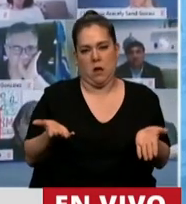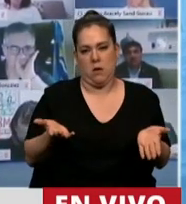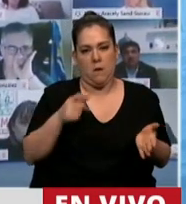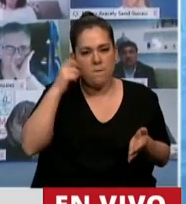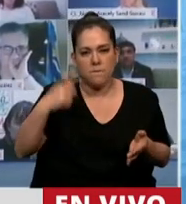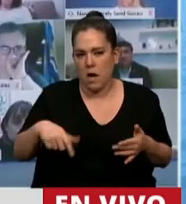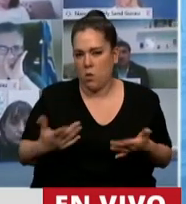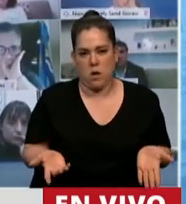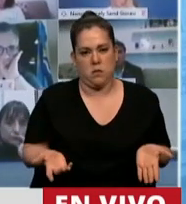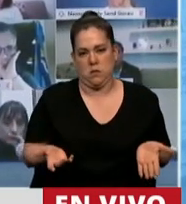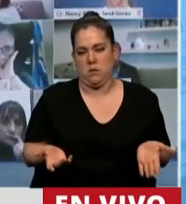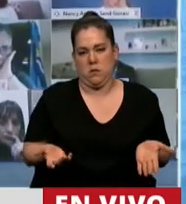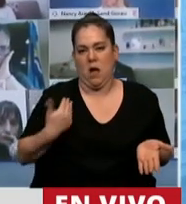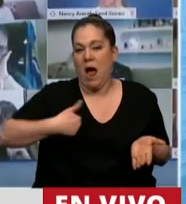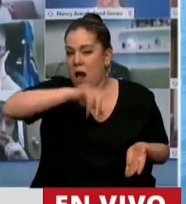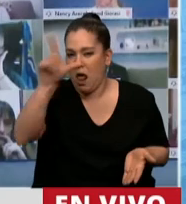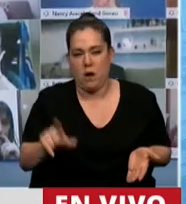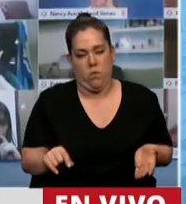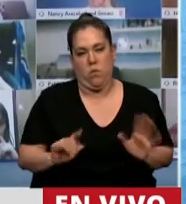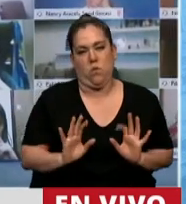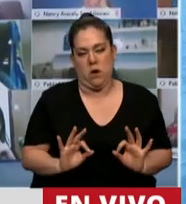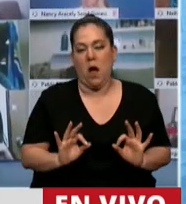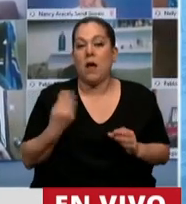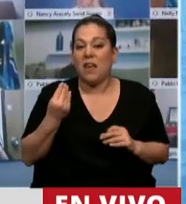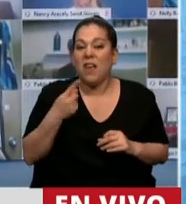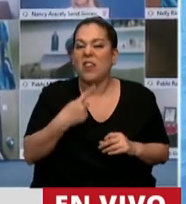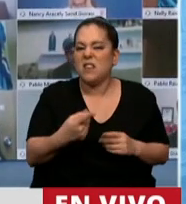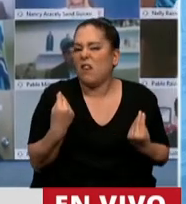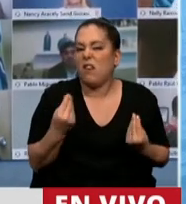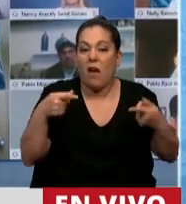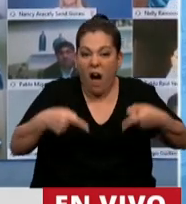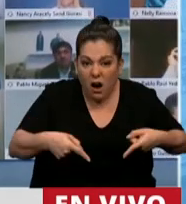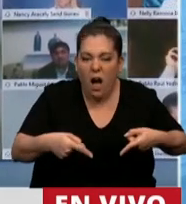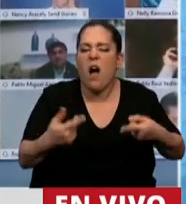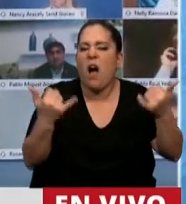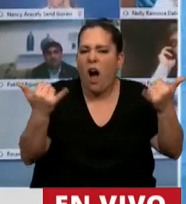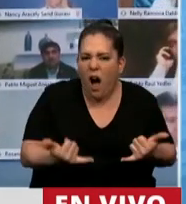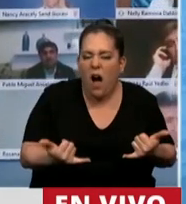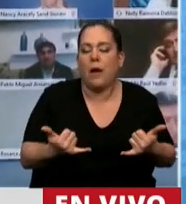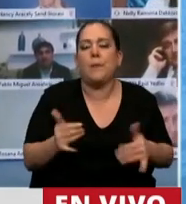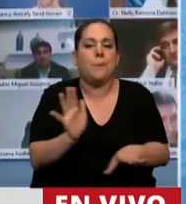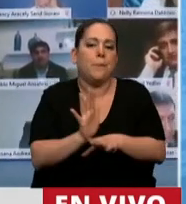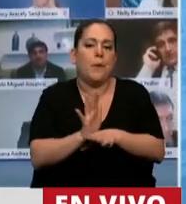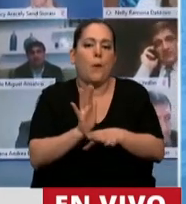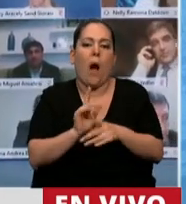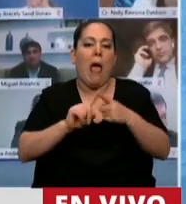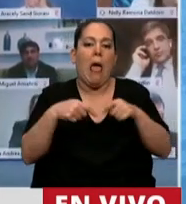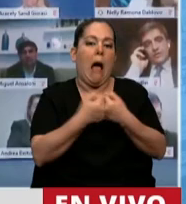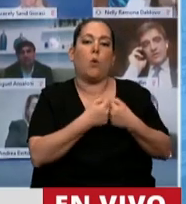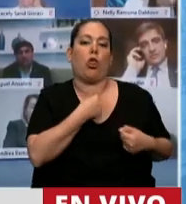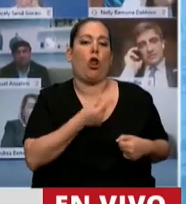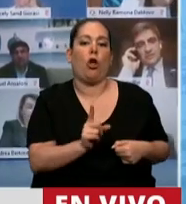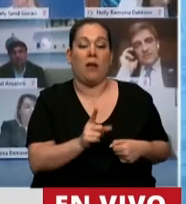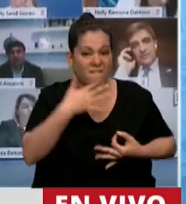antonomasia de la República y diciendo que aquí hay evasión del consenso. Aquí